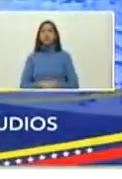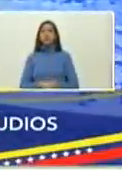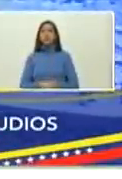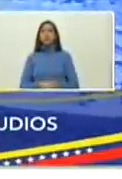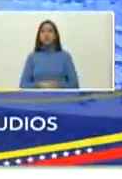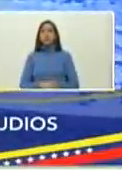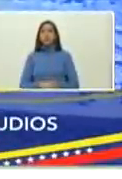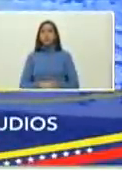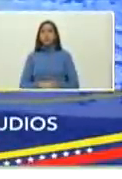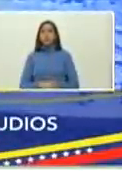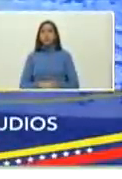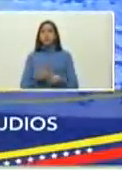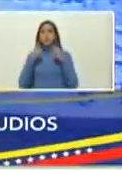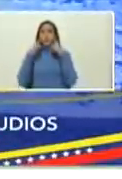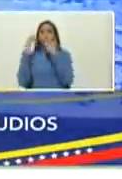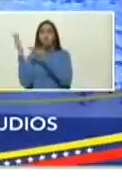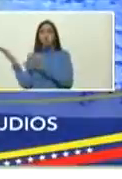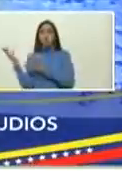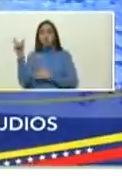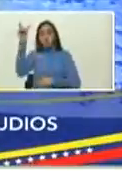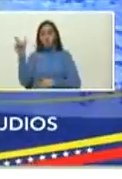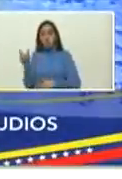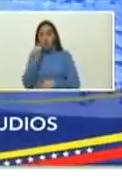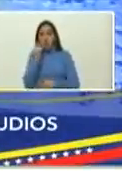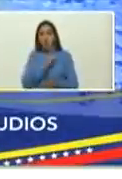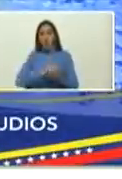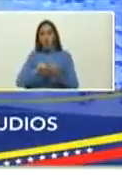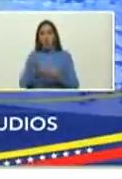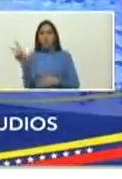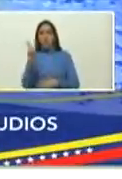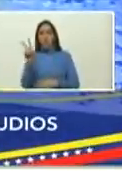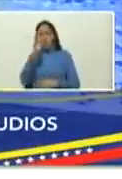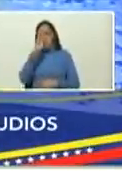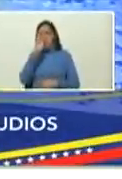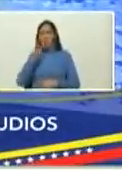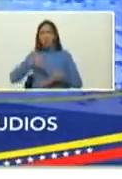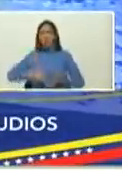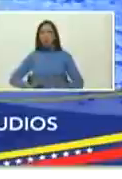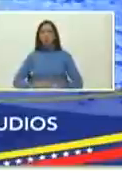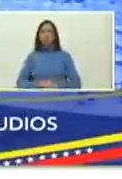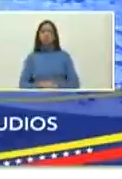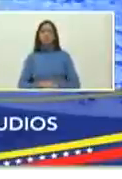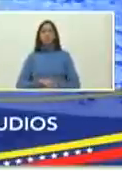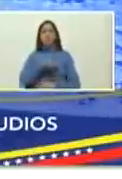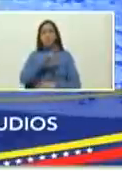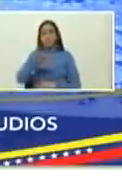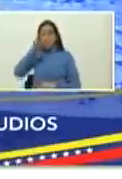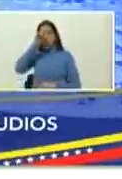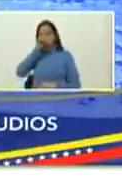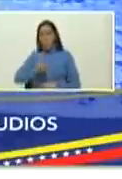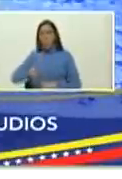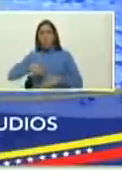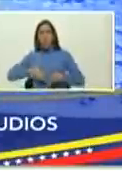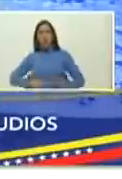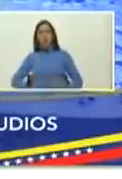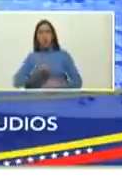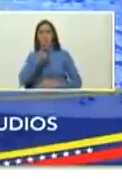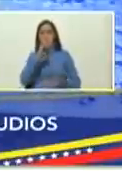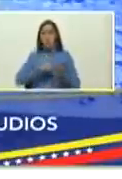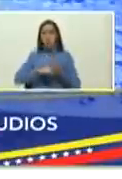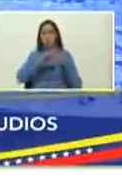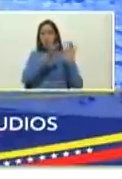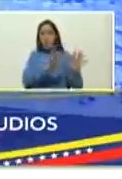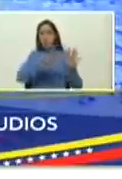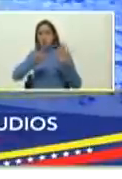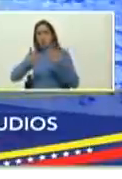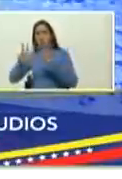de escritor venezolano de Varinas, 35 años, nació en el año 1986,